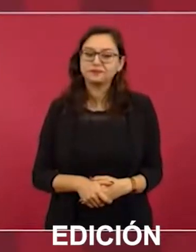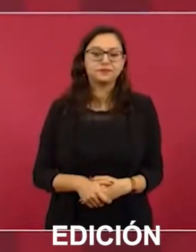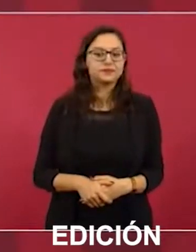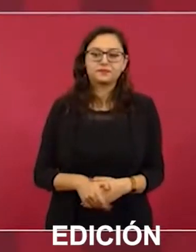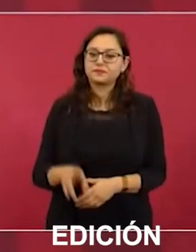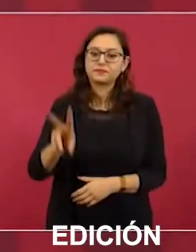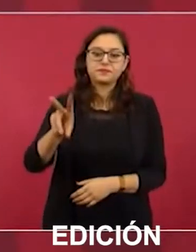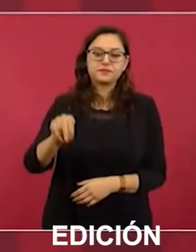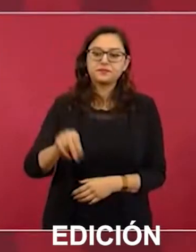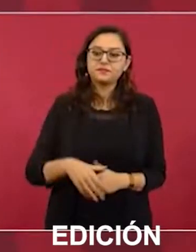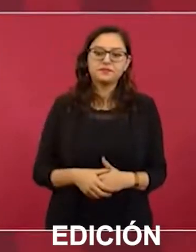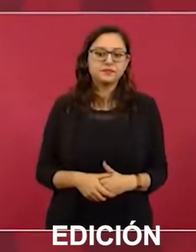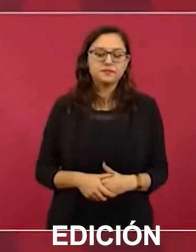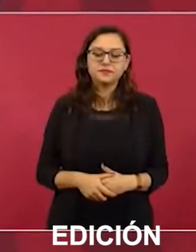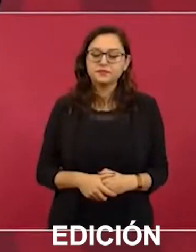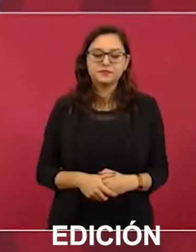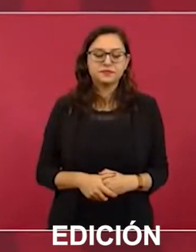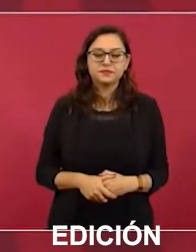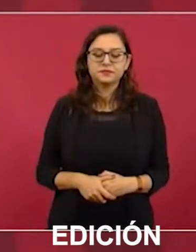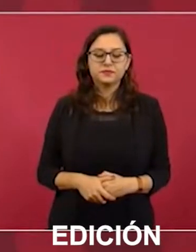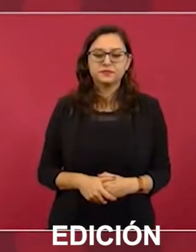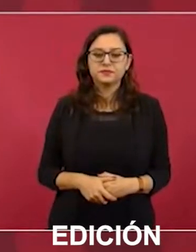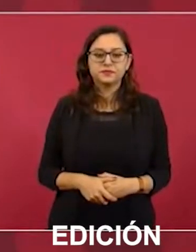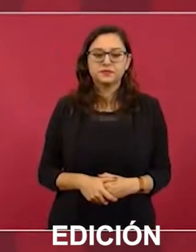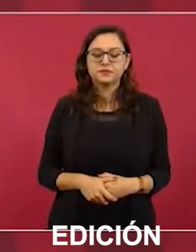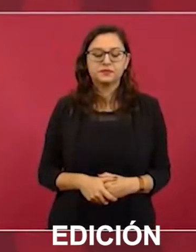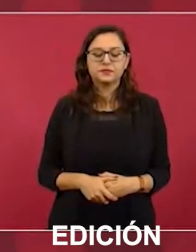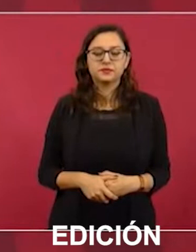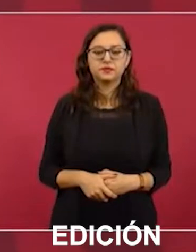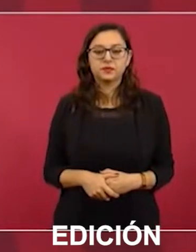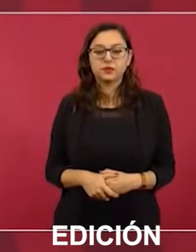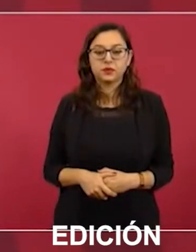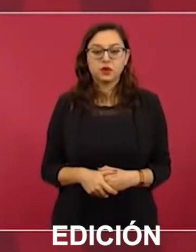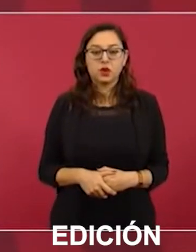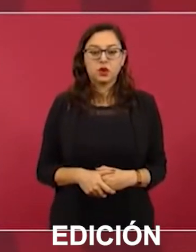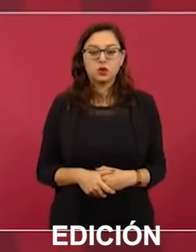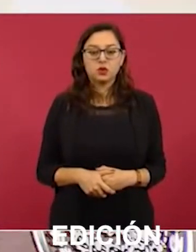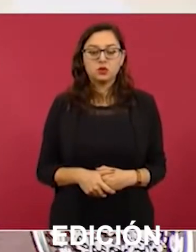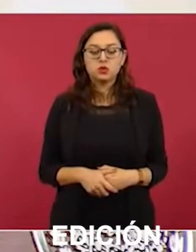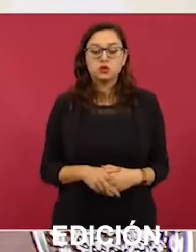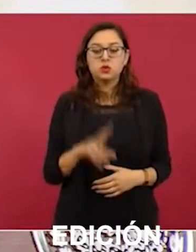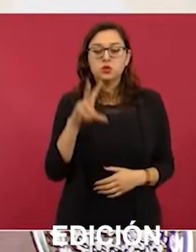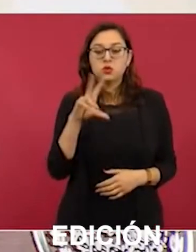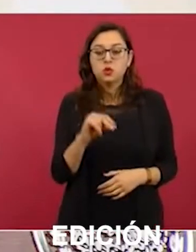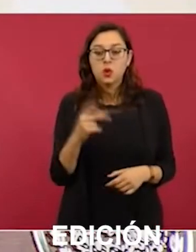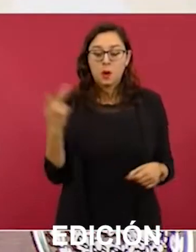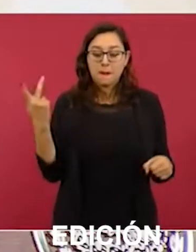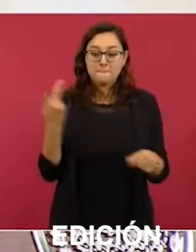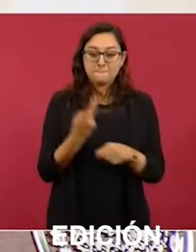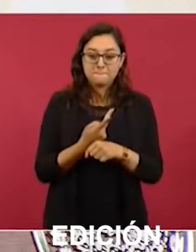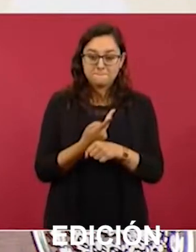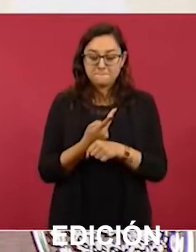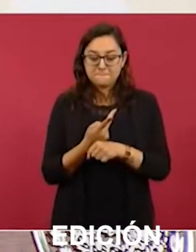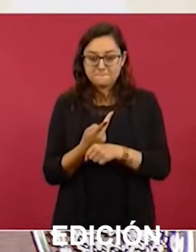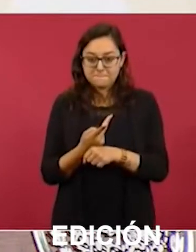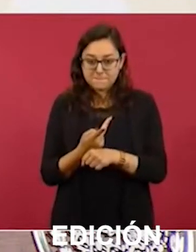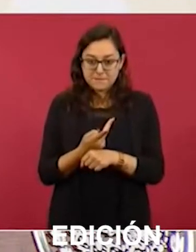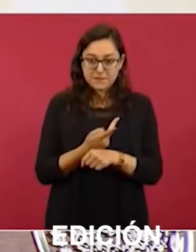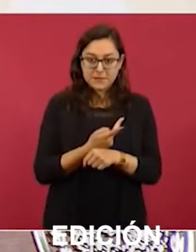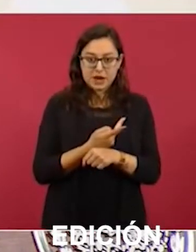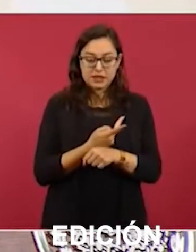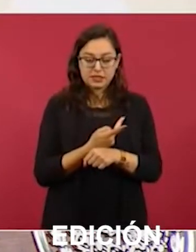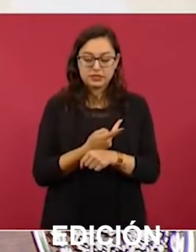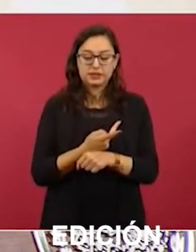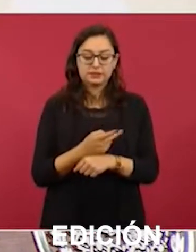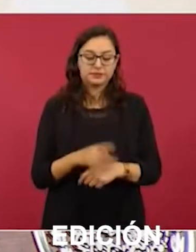los estados, en